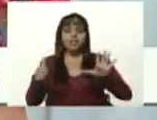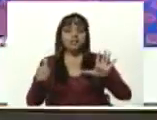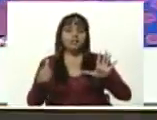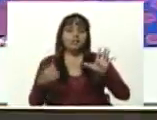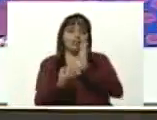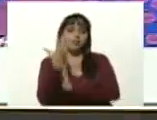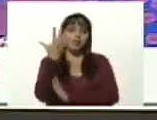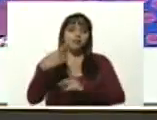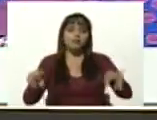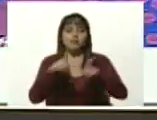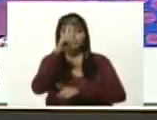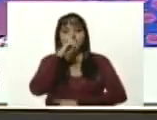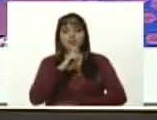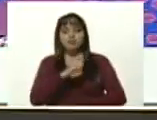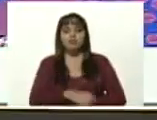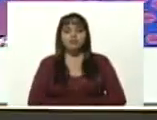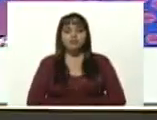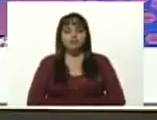26 de marzo.